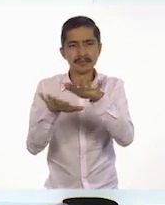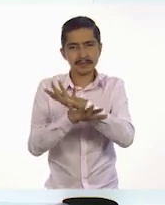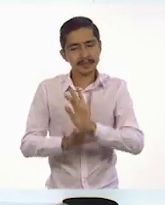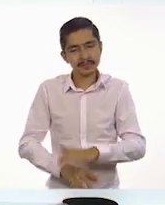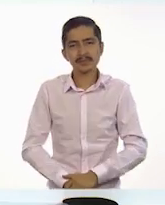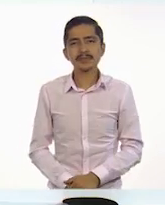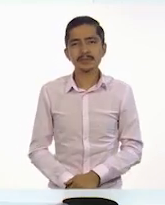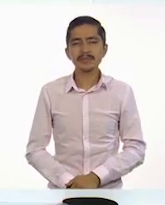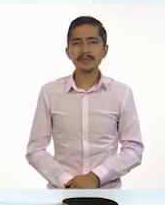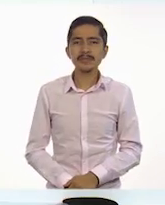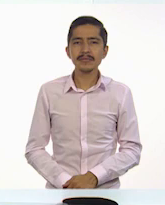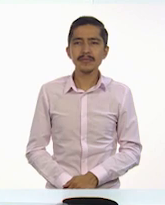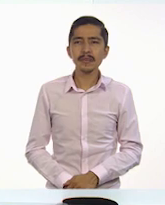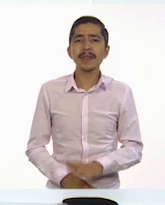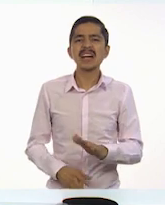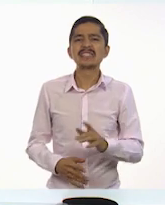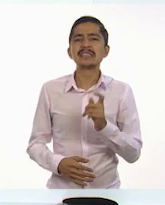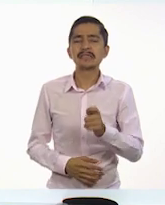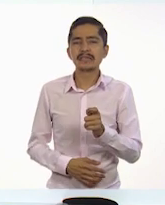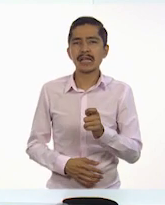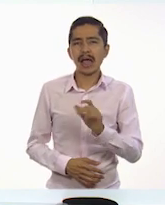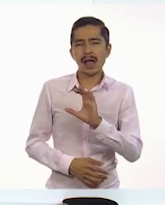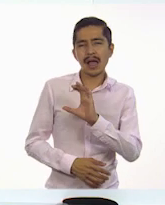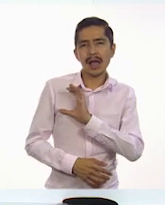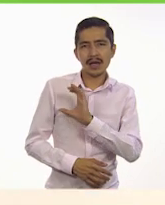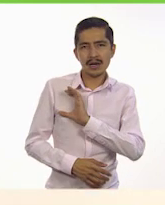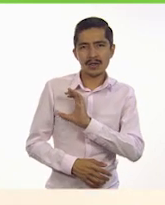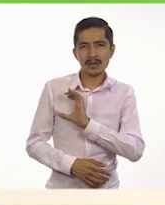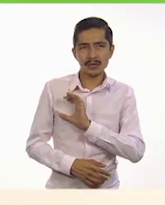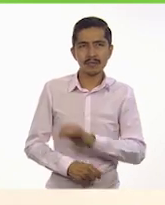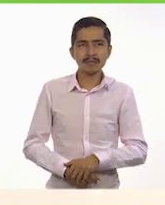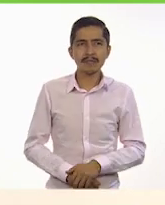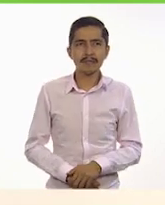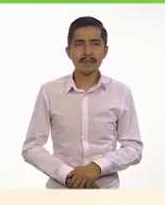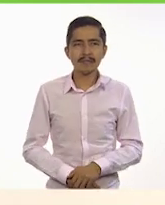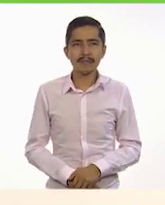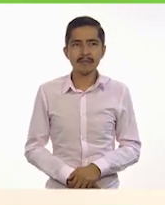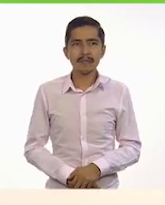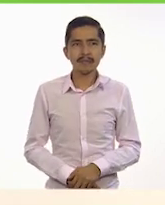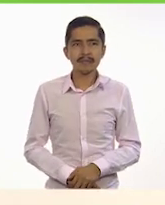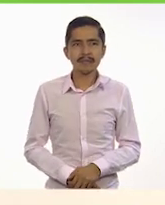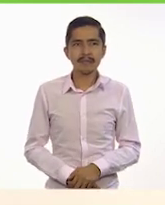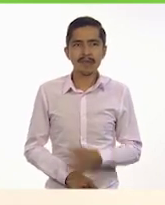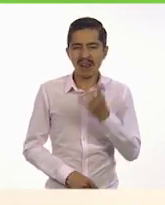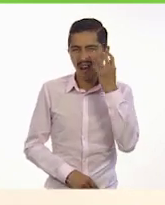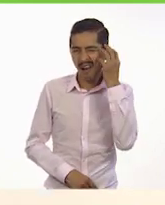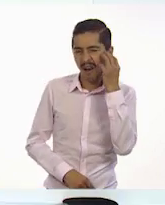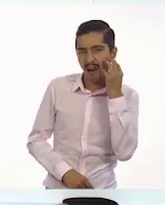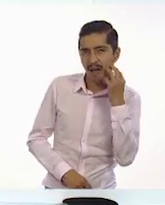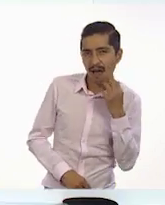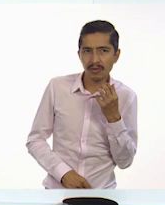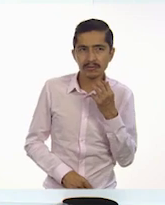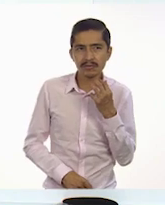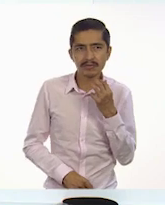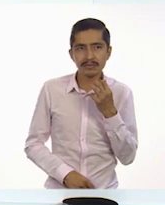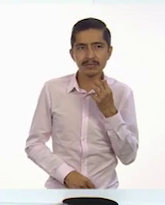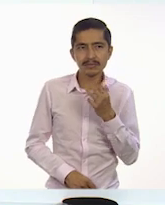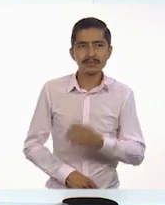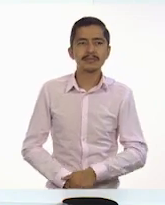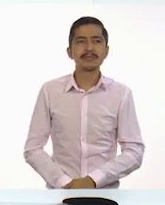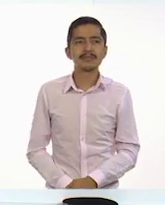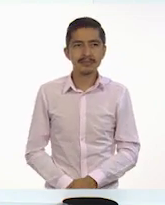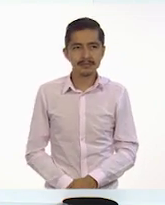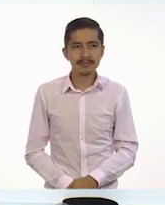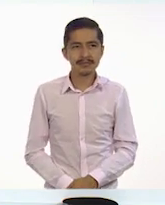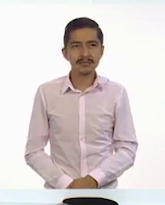tachamos. Entonces, quedamos con cariño. Con cariño. Coma el león. A ver, ¿cómo